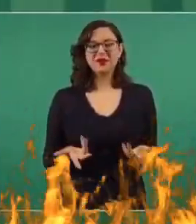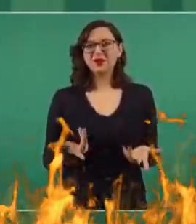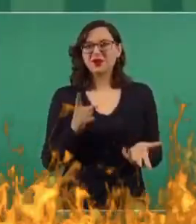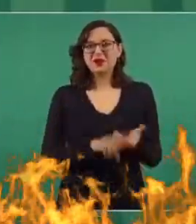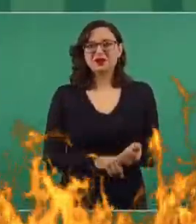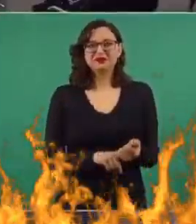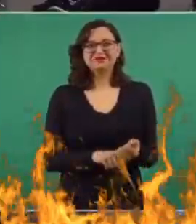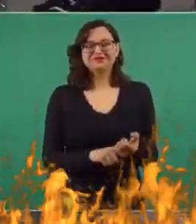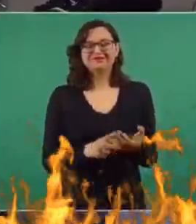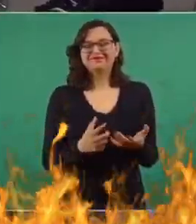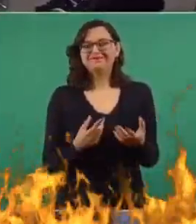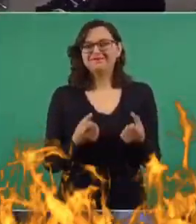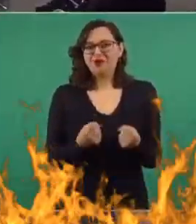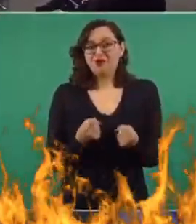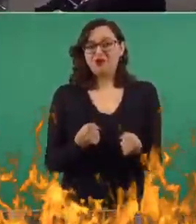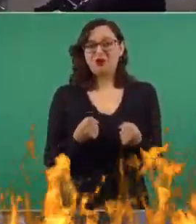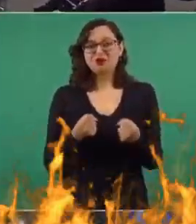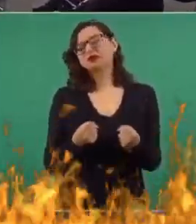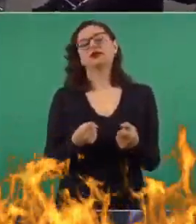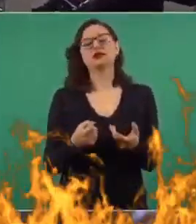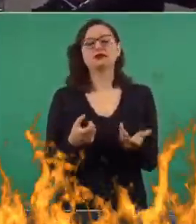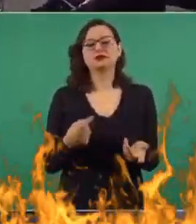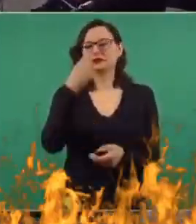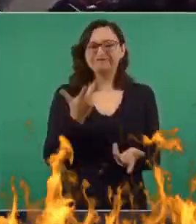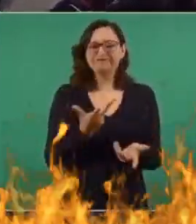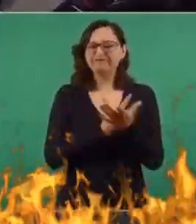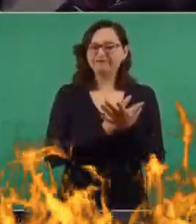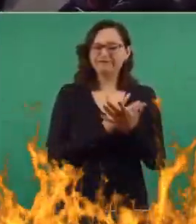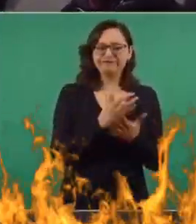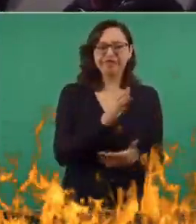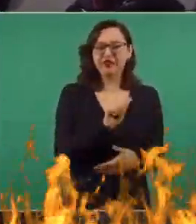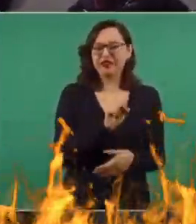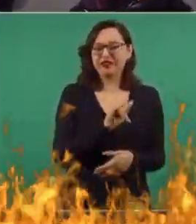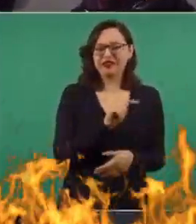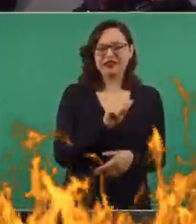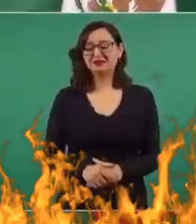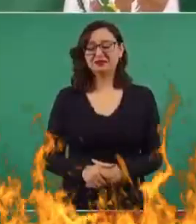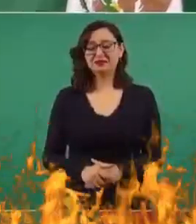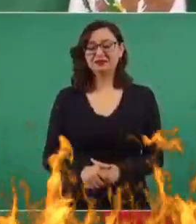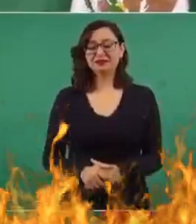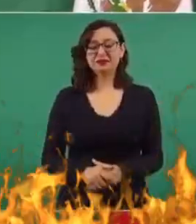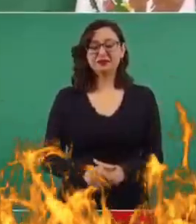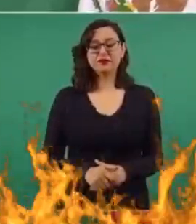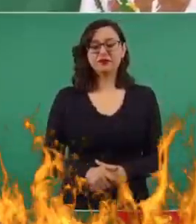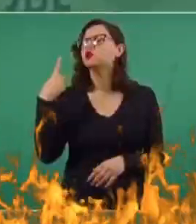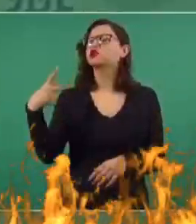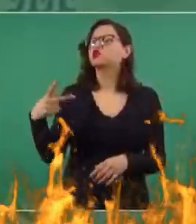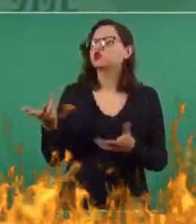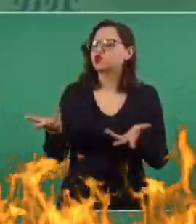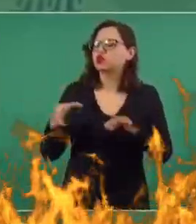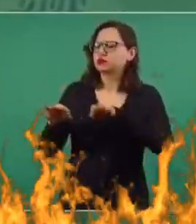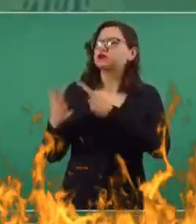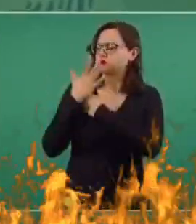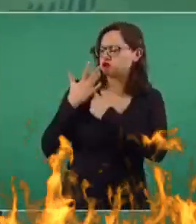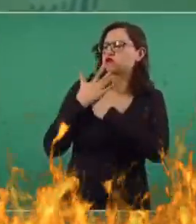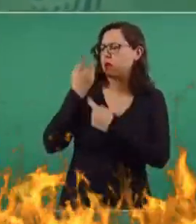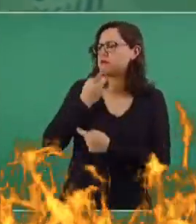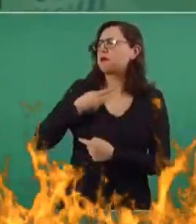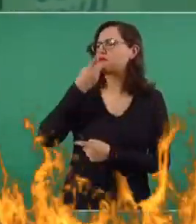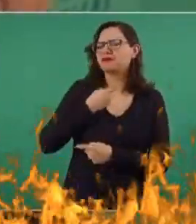cercanos al pensamiento fascista. Son clasistas, son racistas. Cuando me dicen, convénceme,